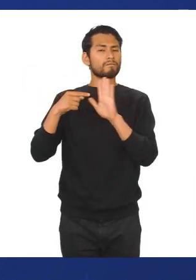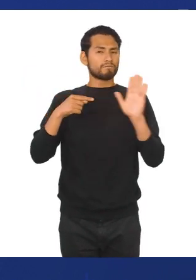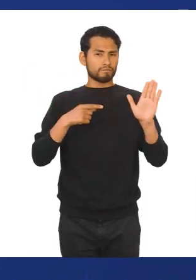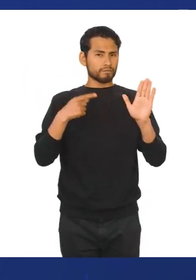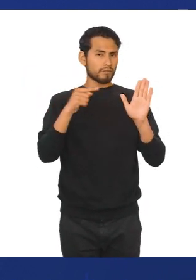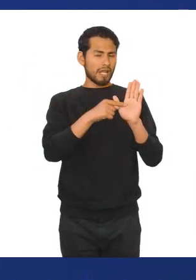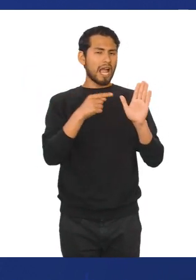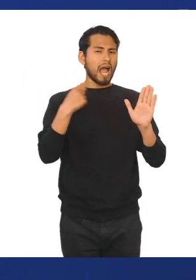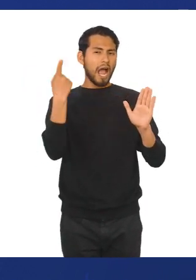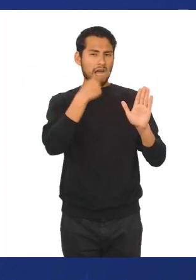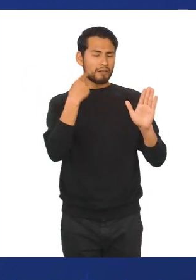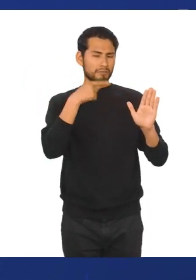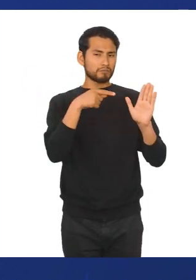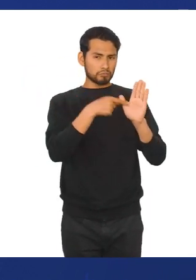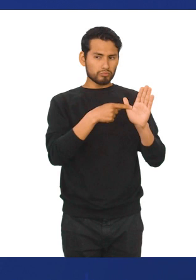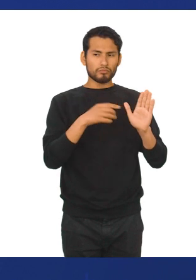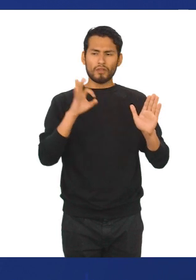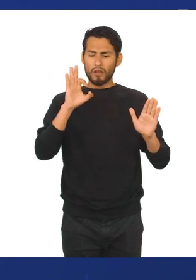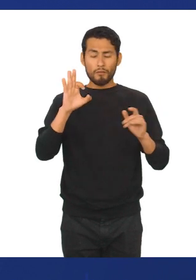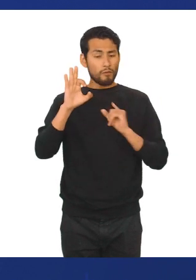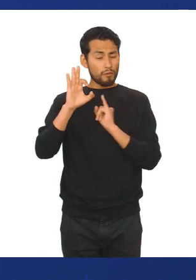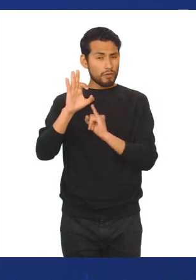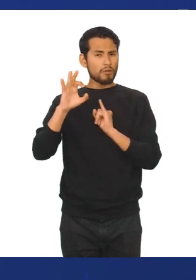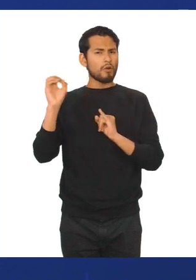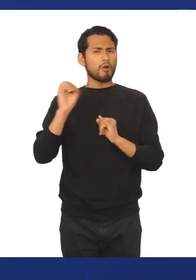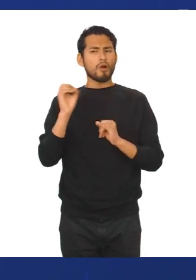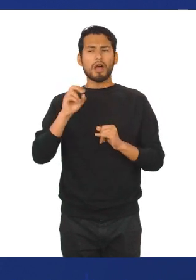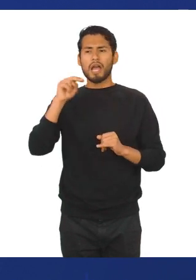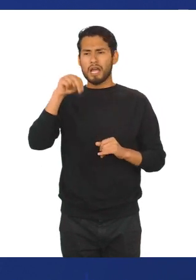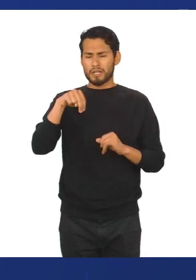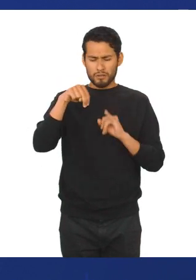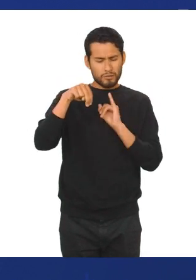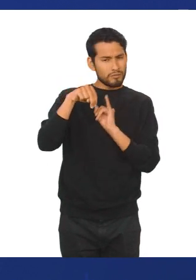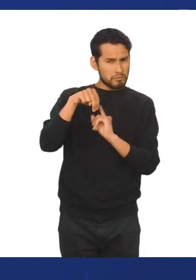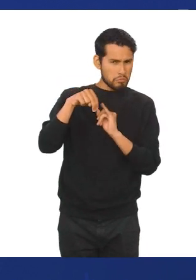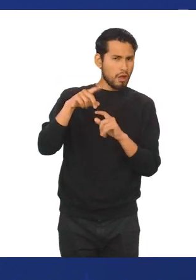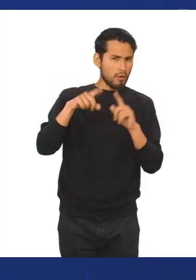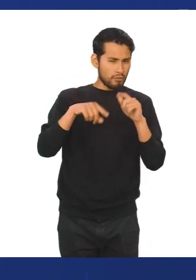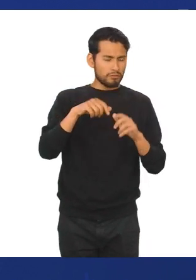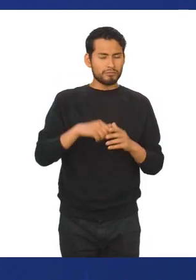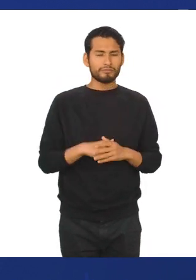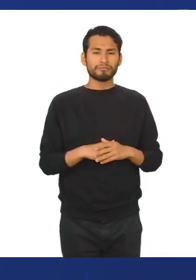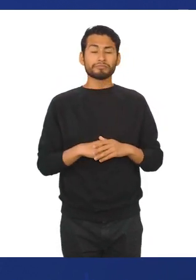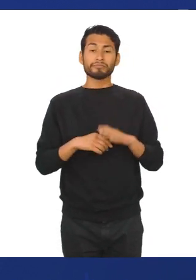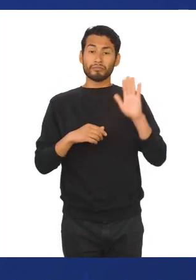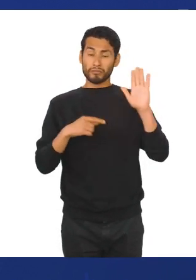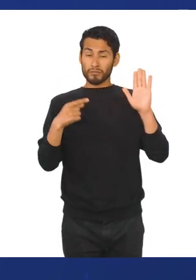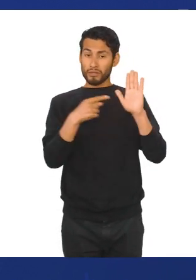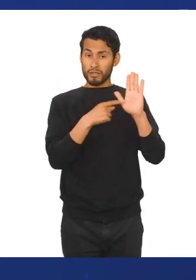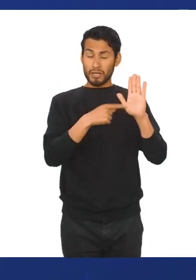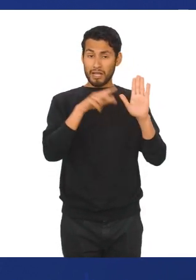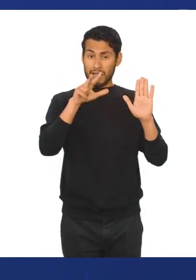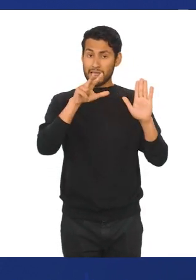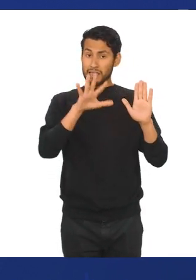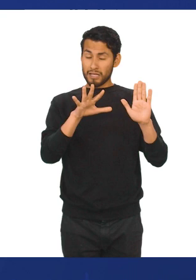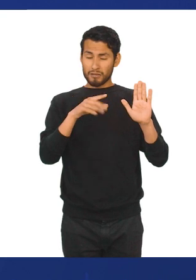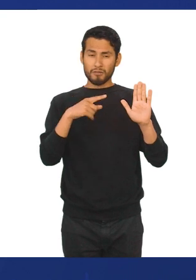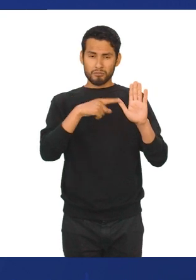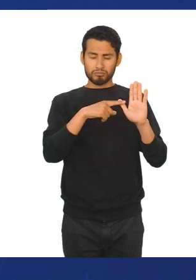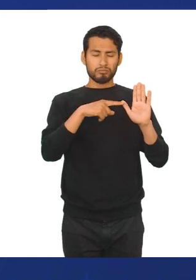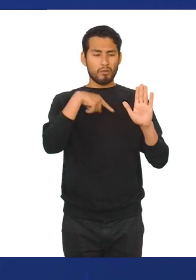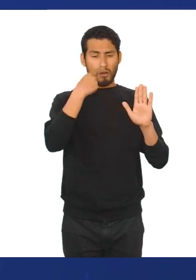sub I, aunque otros autores lo representan como N sub I. Frecuencia de que salga cara es 35.